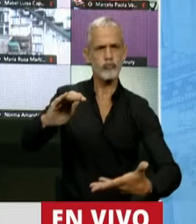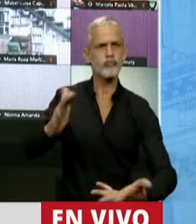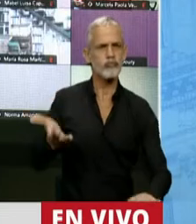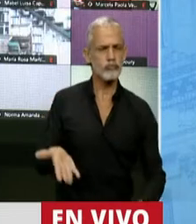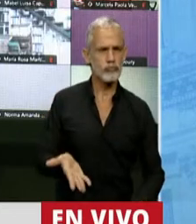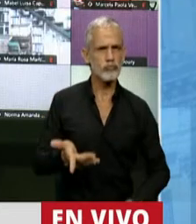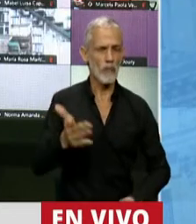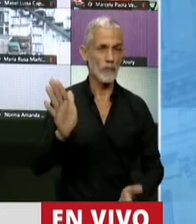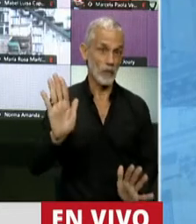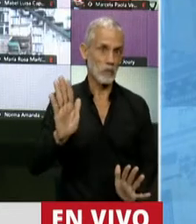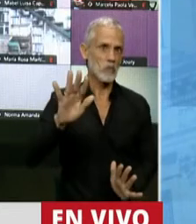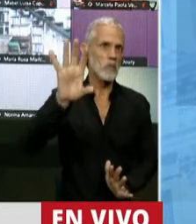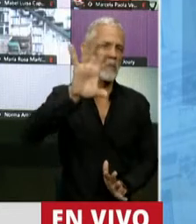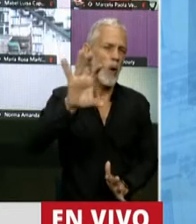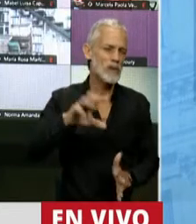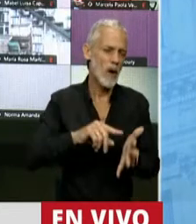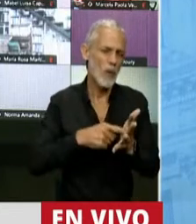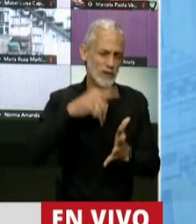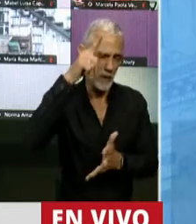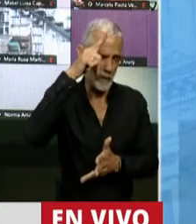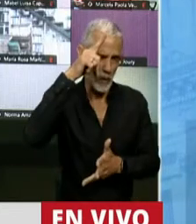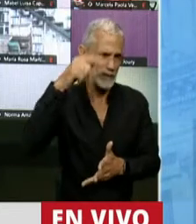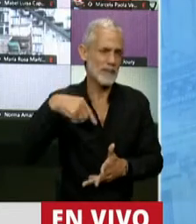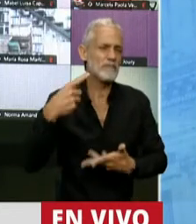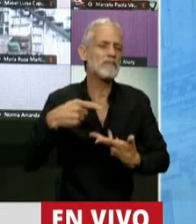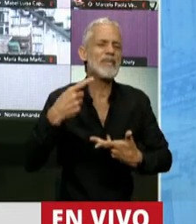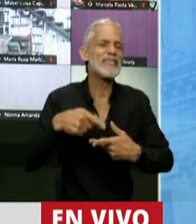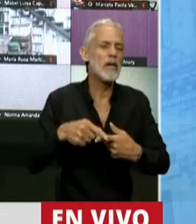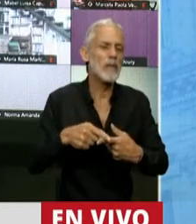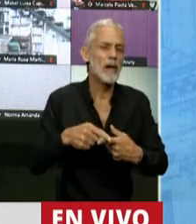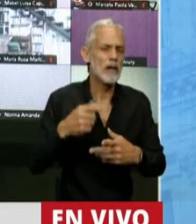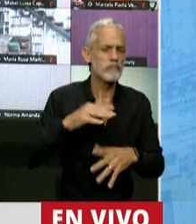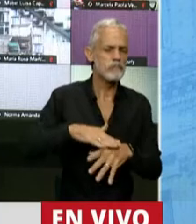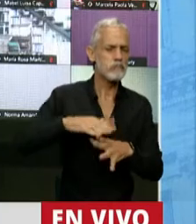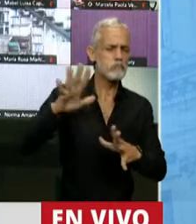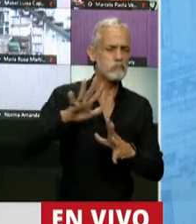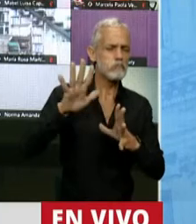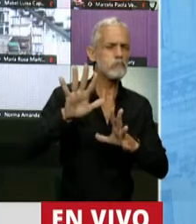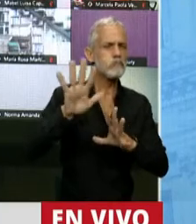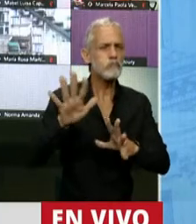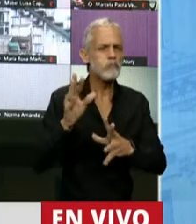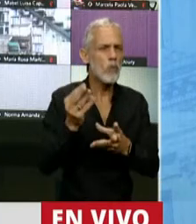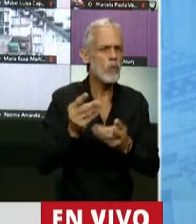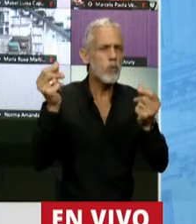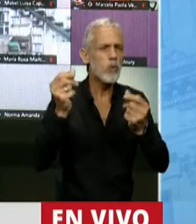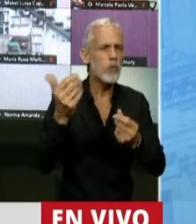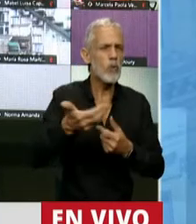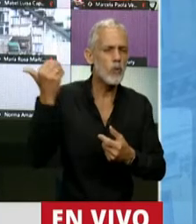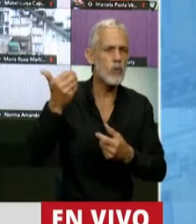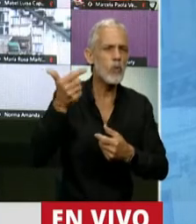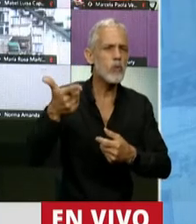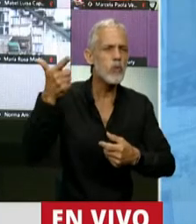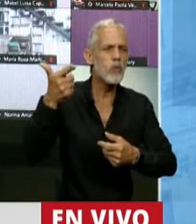que sospechada además de la desaparición y de la muerte, el asesinato de